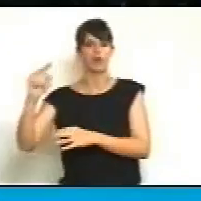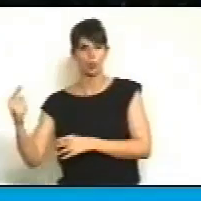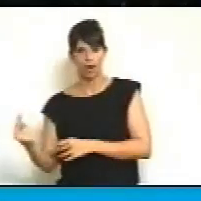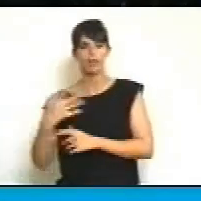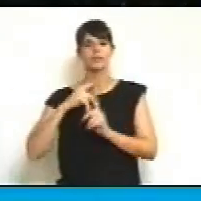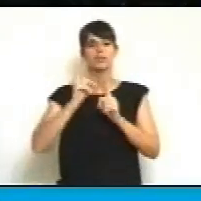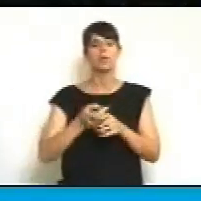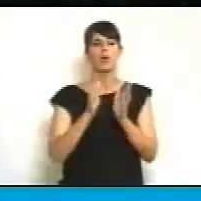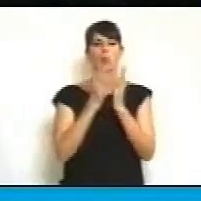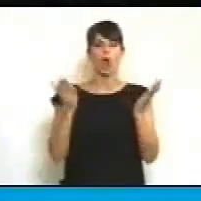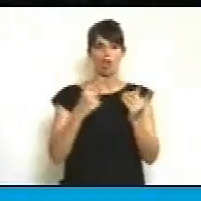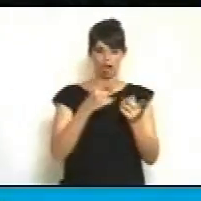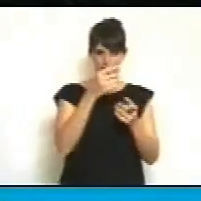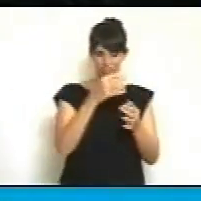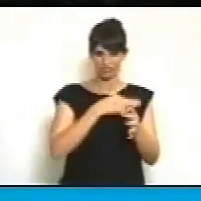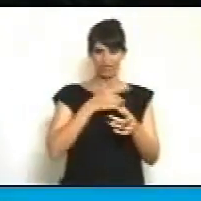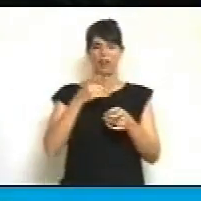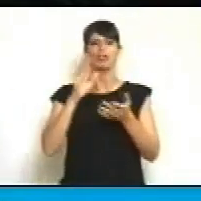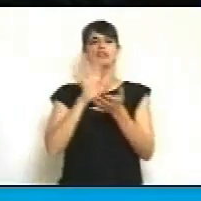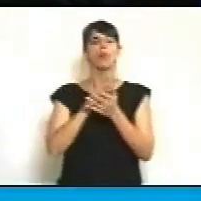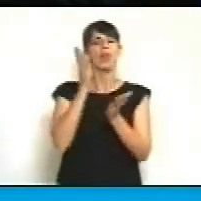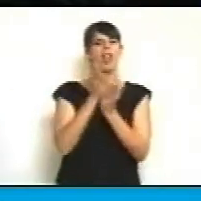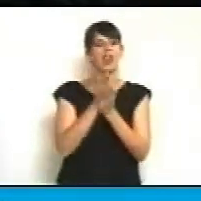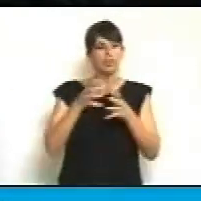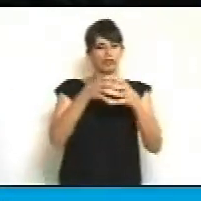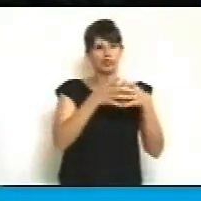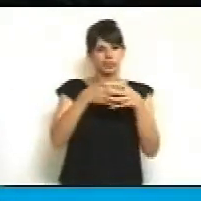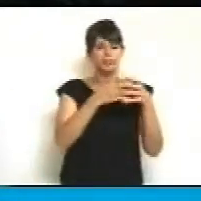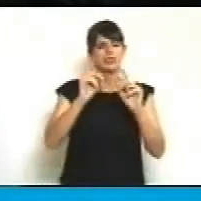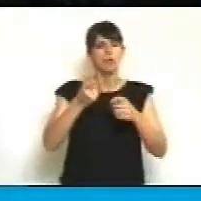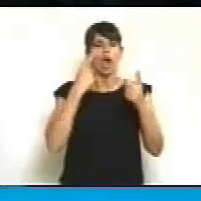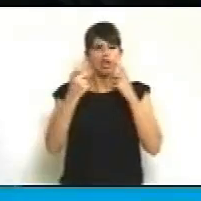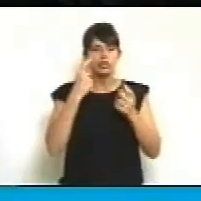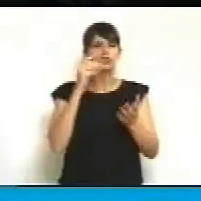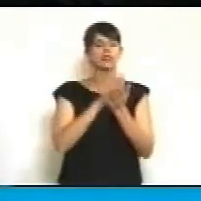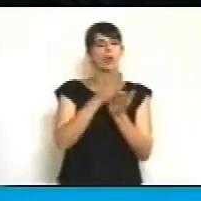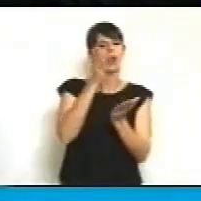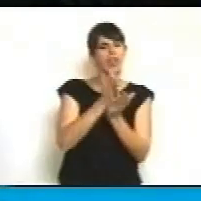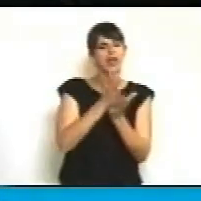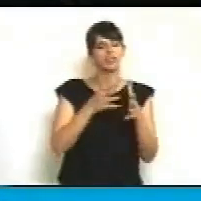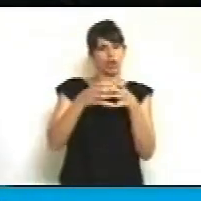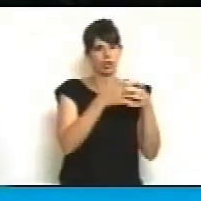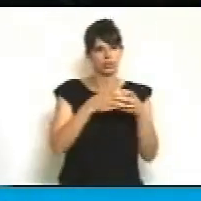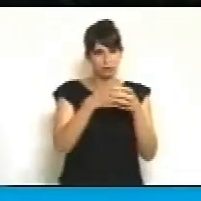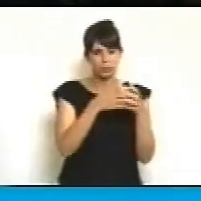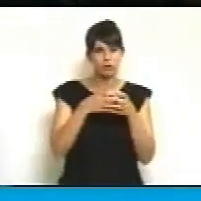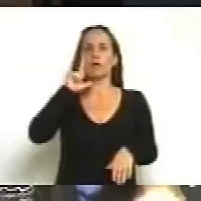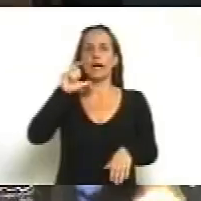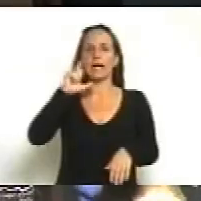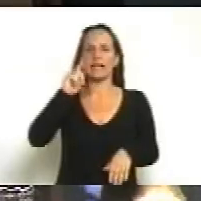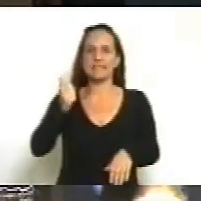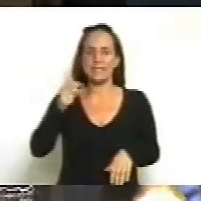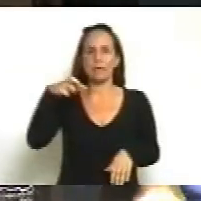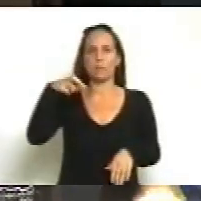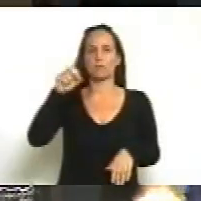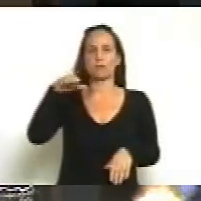un código de los derechos colectivos. Regula los derechos de incidencia colectiva en consonancia con la